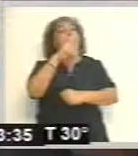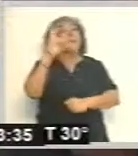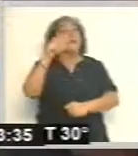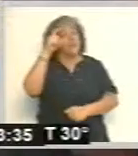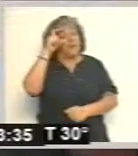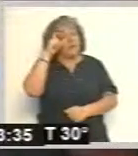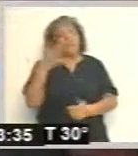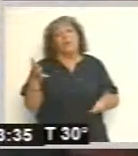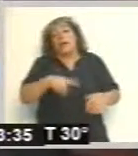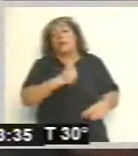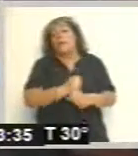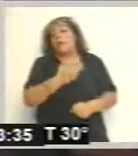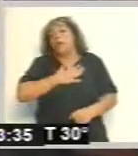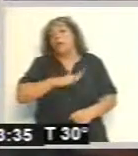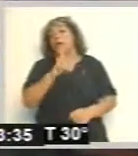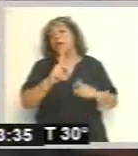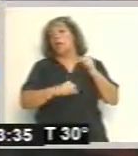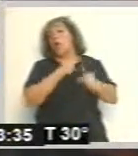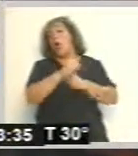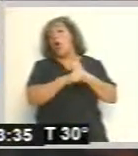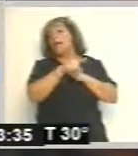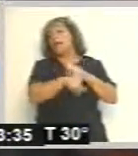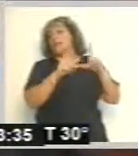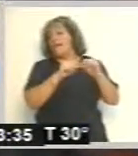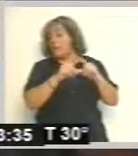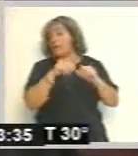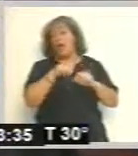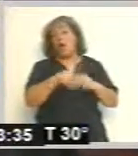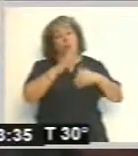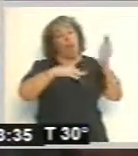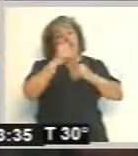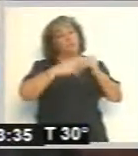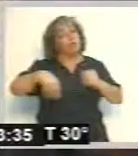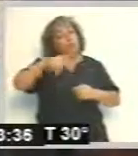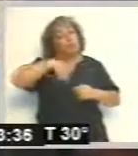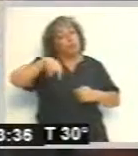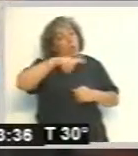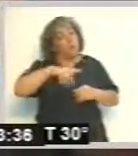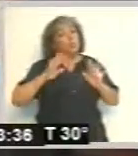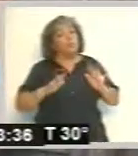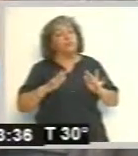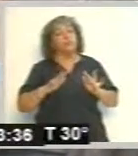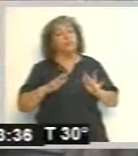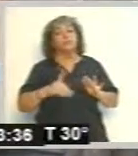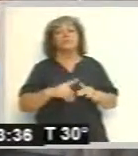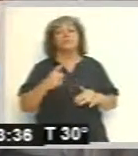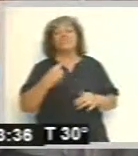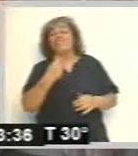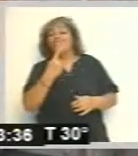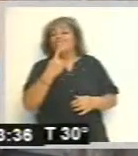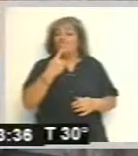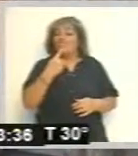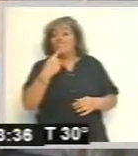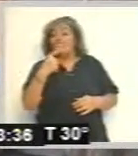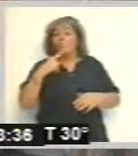que bueno, trabajemos tranquilos hasta esa fecha. Con respecto a las obras, nosotros estábamos un poco, digamos, intranquilos, porque las